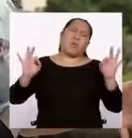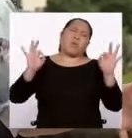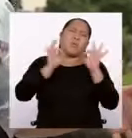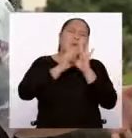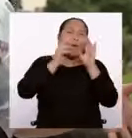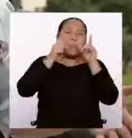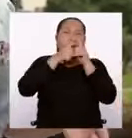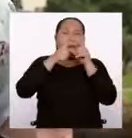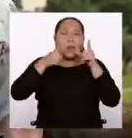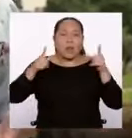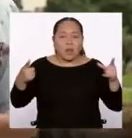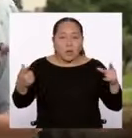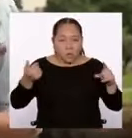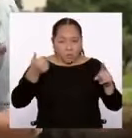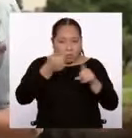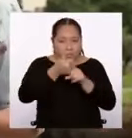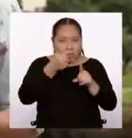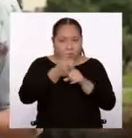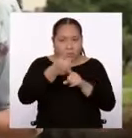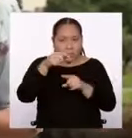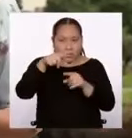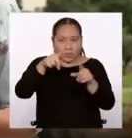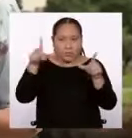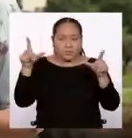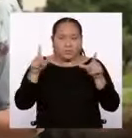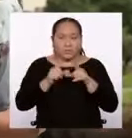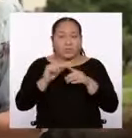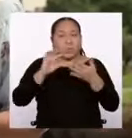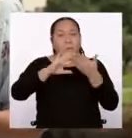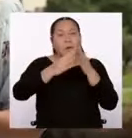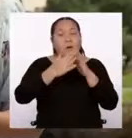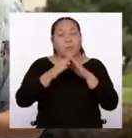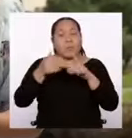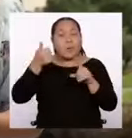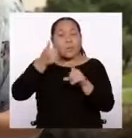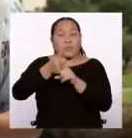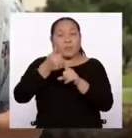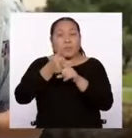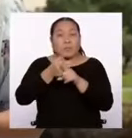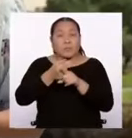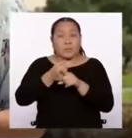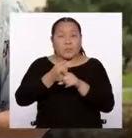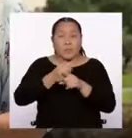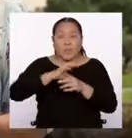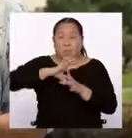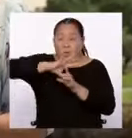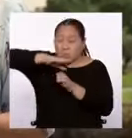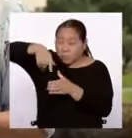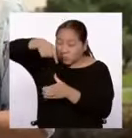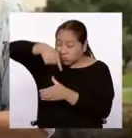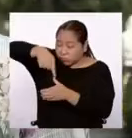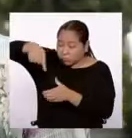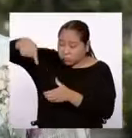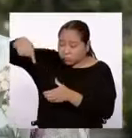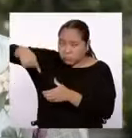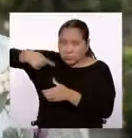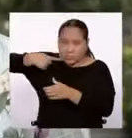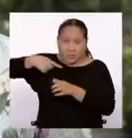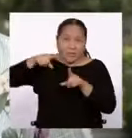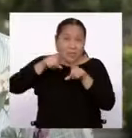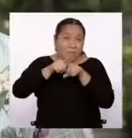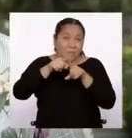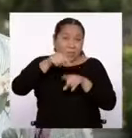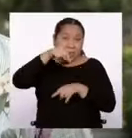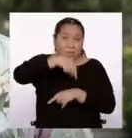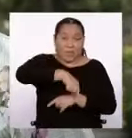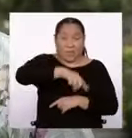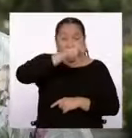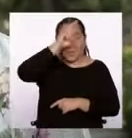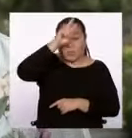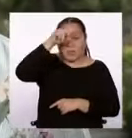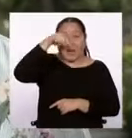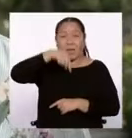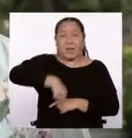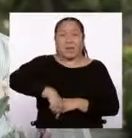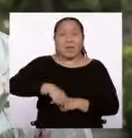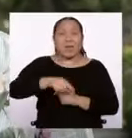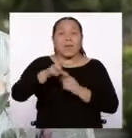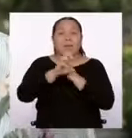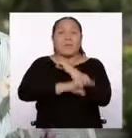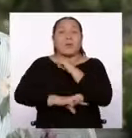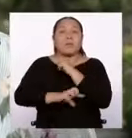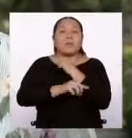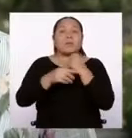por supuesto, y para los pueblos originarios del mundo y del Perú. En nuestro país existen 48